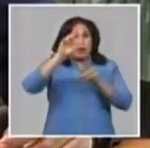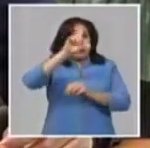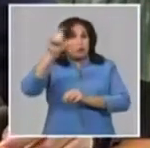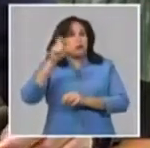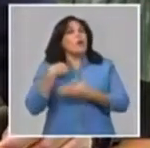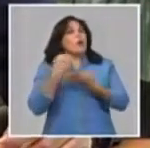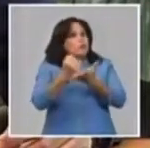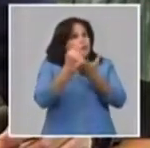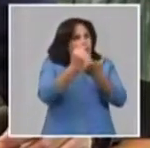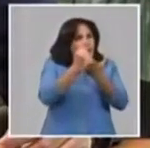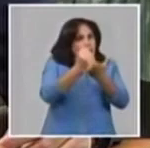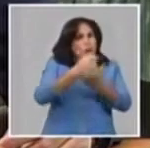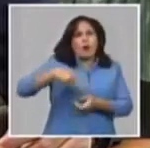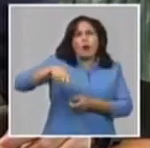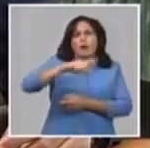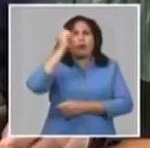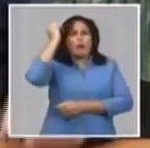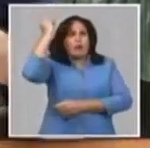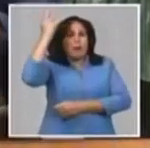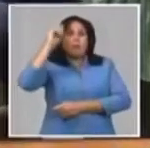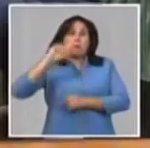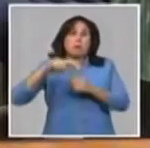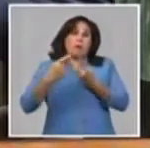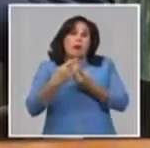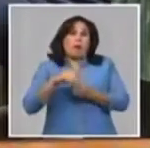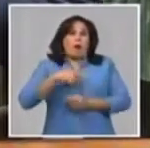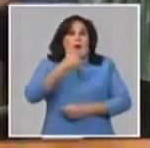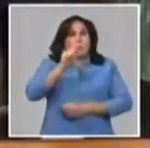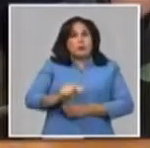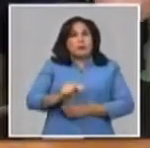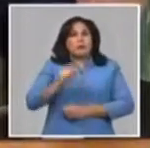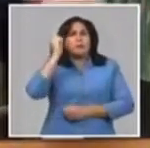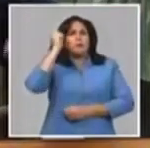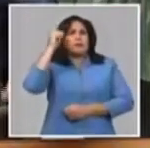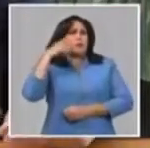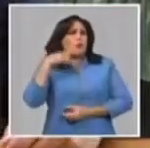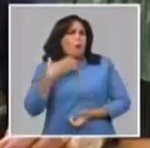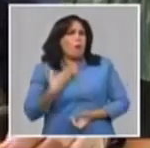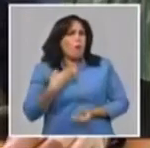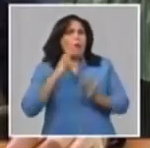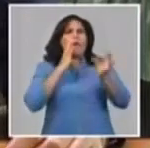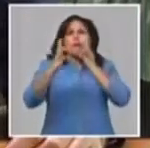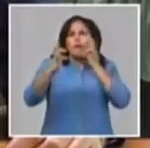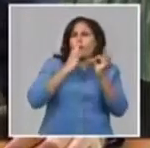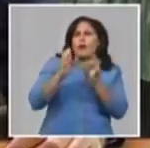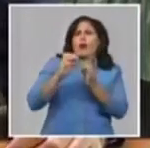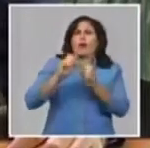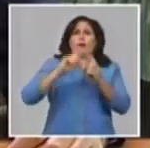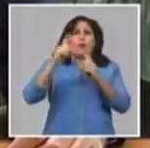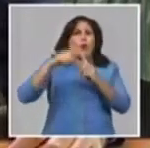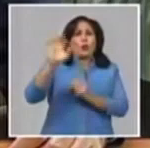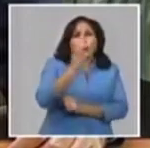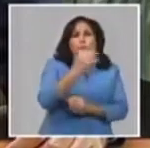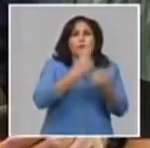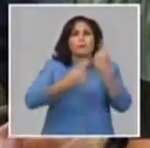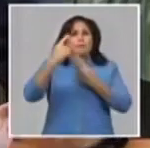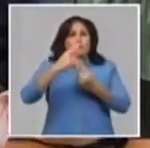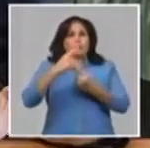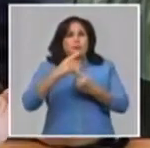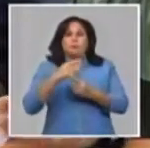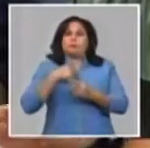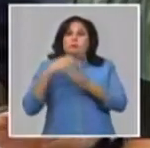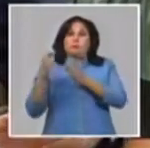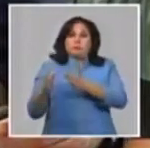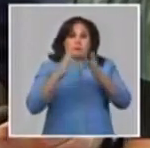respaldado esa explosión de creatividad que ha habido entre nuestros artistas. Yo de manera